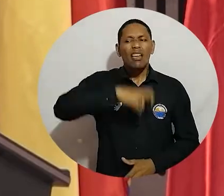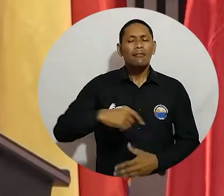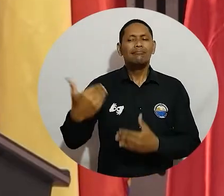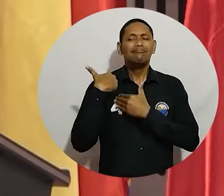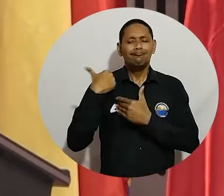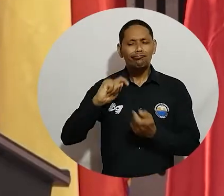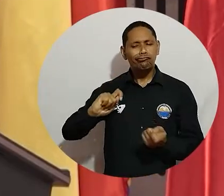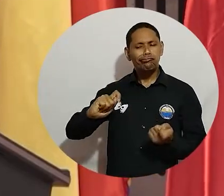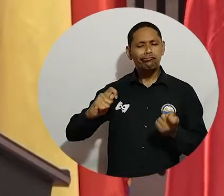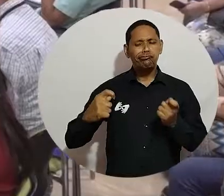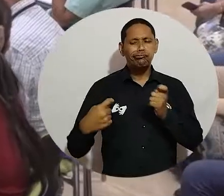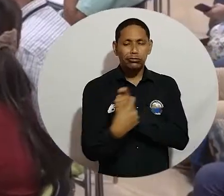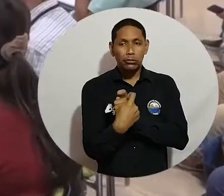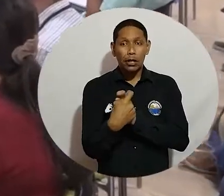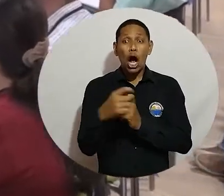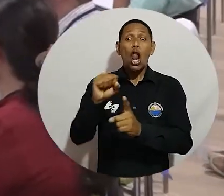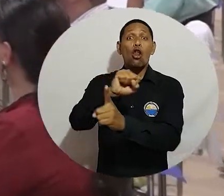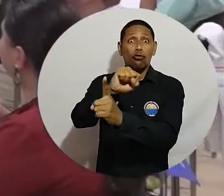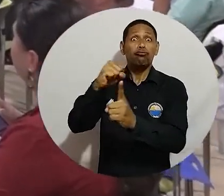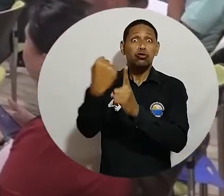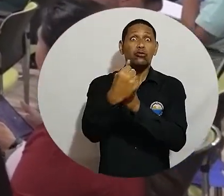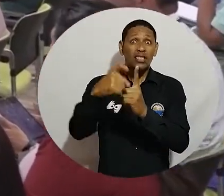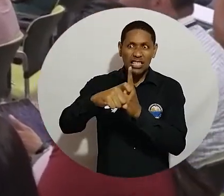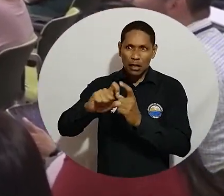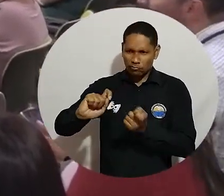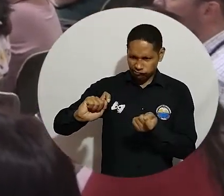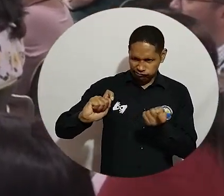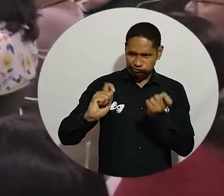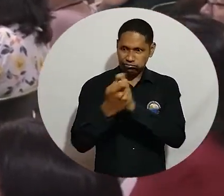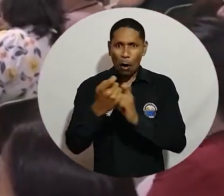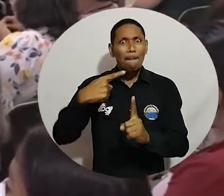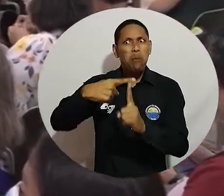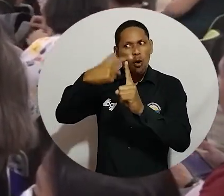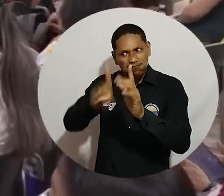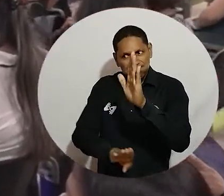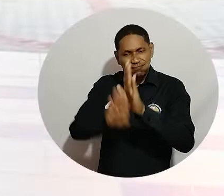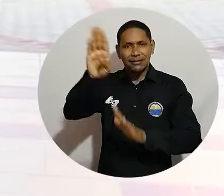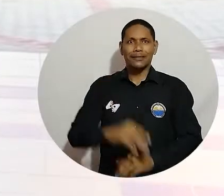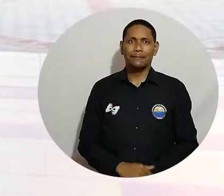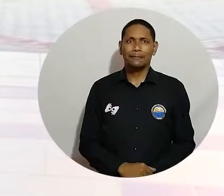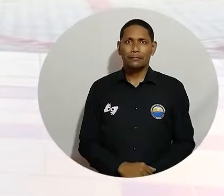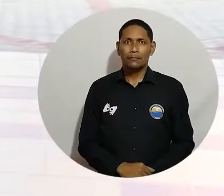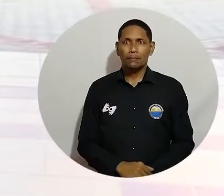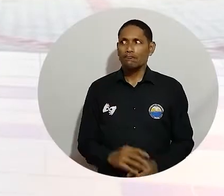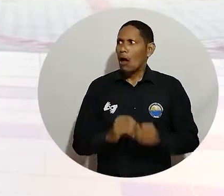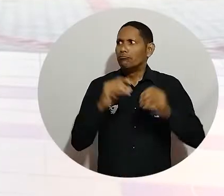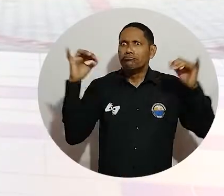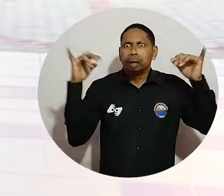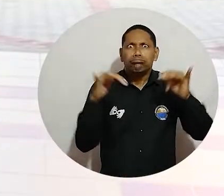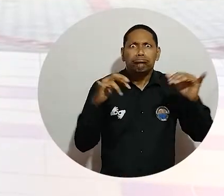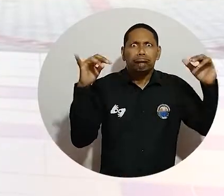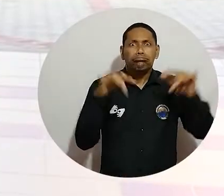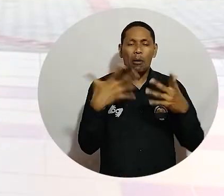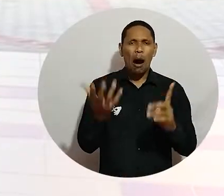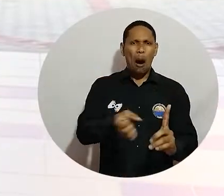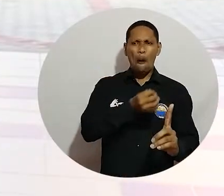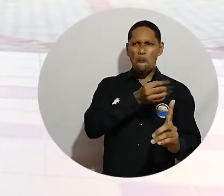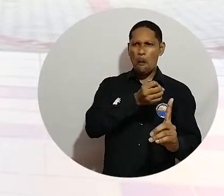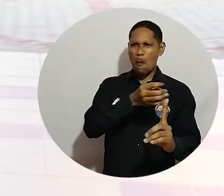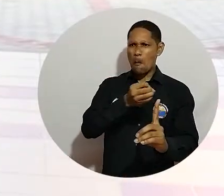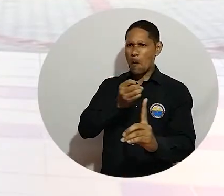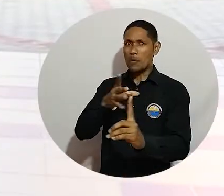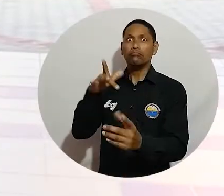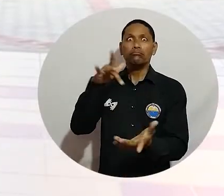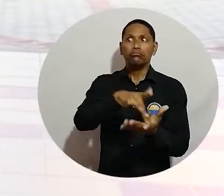cambiar, necesitamos cambiar porque la sociedad necesita evolucionar y cambiar positivamente. Superamos el aforo tanto en ponencias